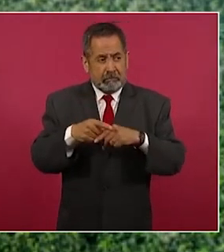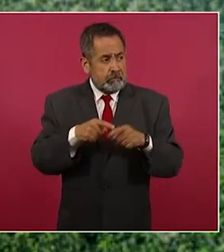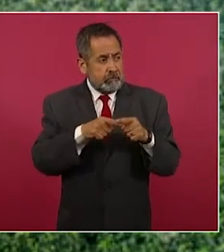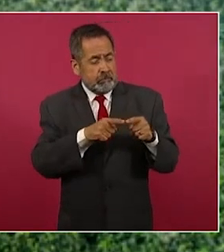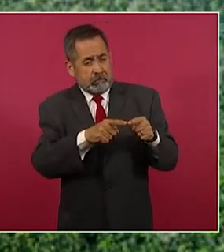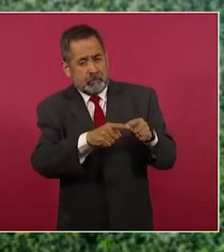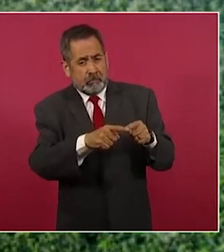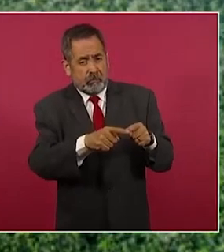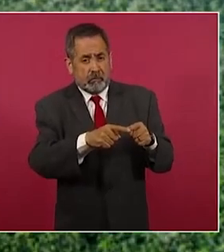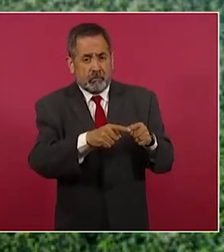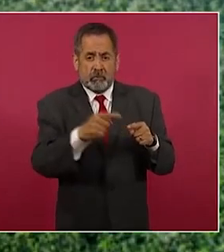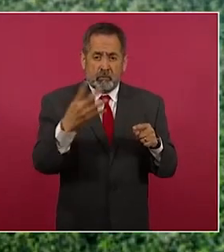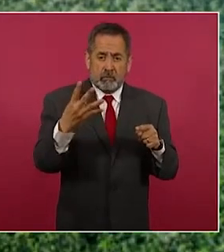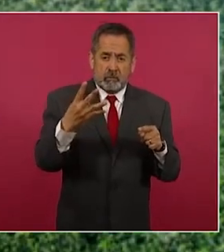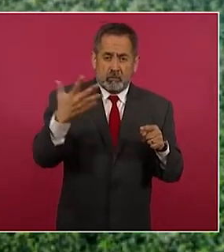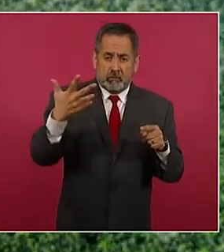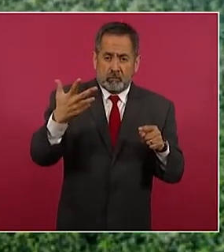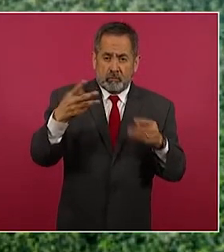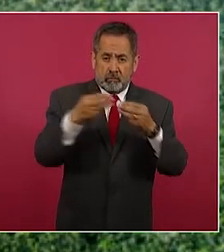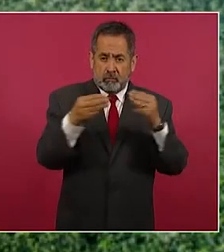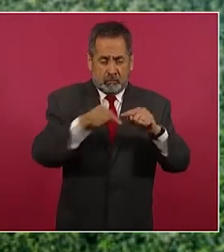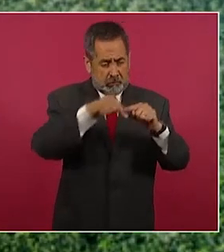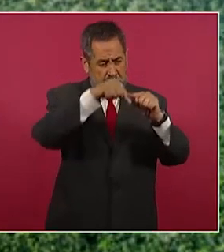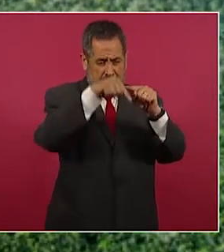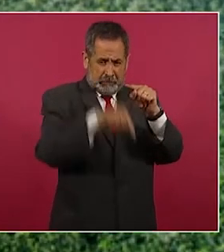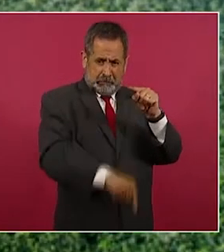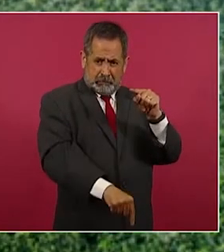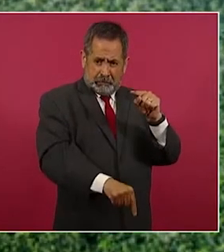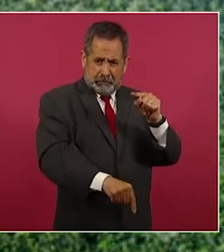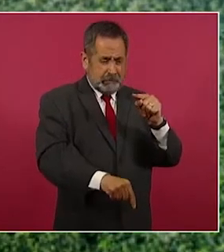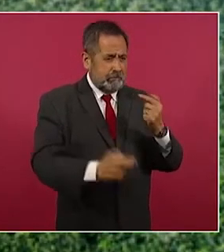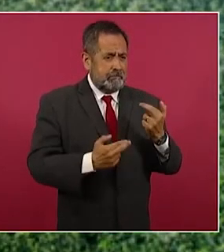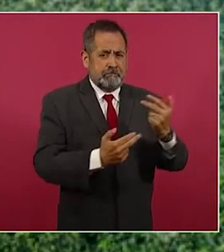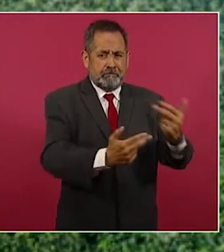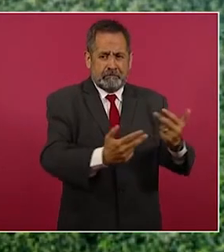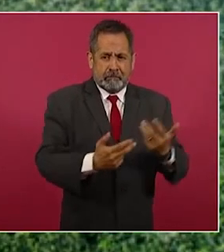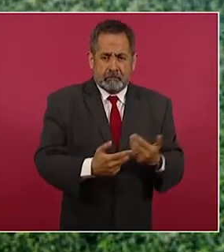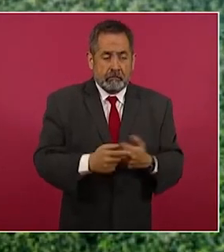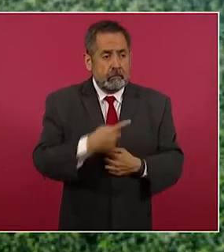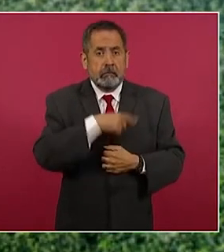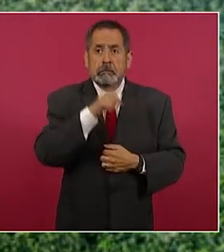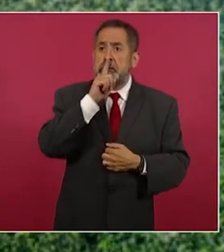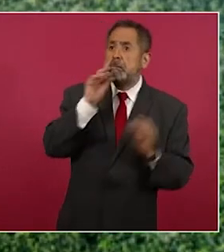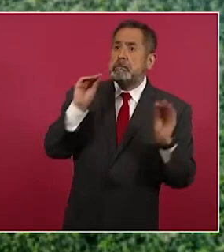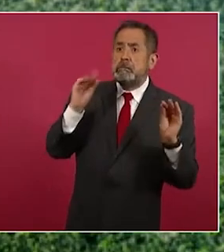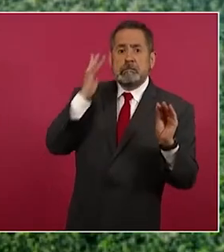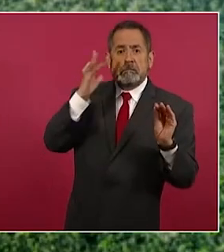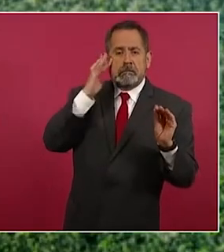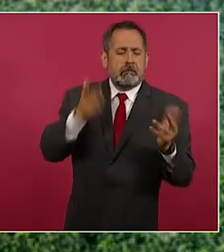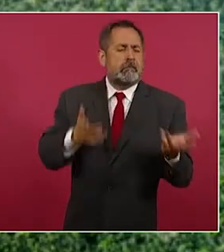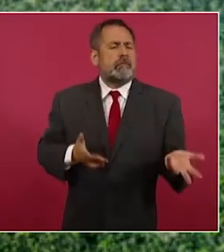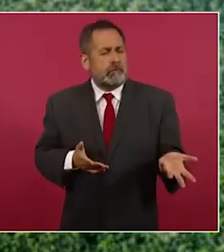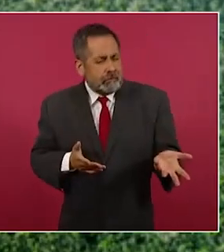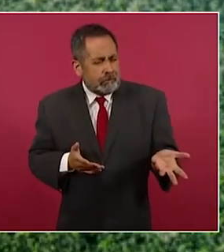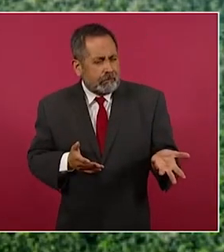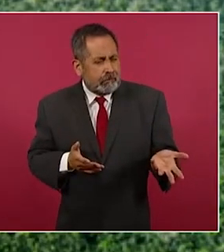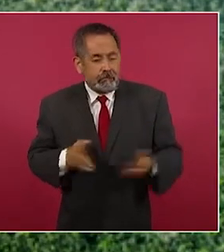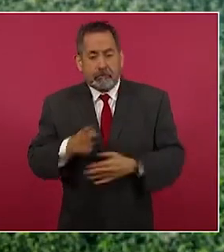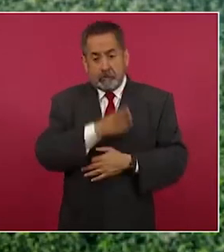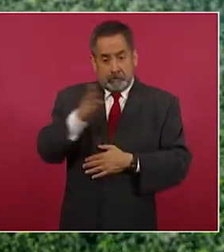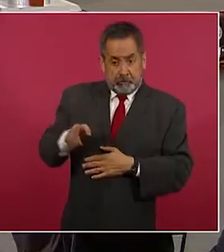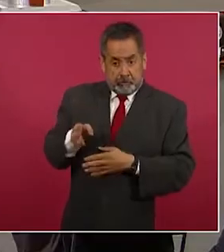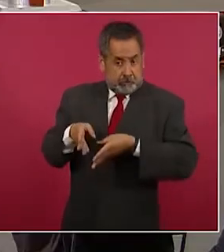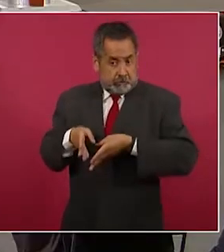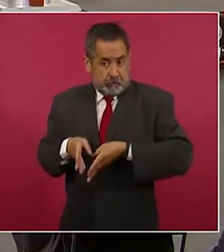cuatro o ocho metros de profundidad en el subsuelo. Y por eso nadie ha dicho nada. Pero con esta línea que estamos hablando